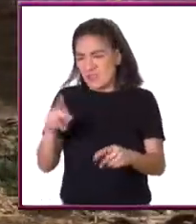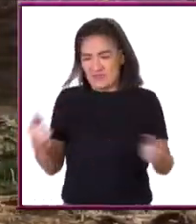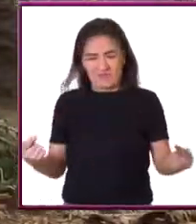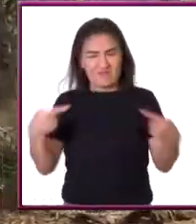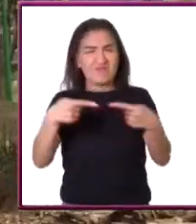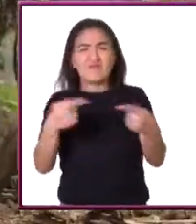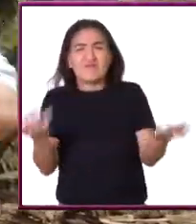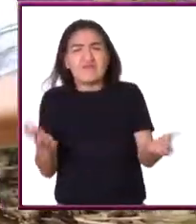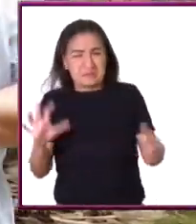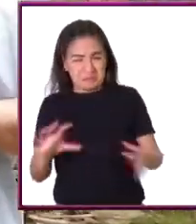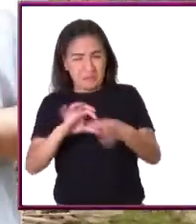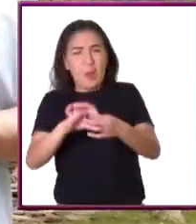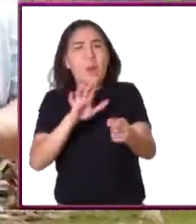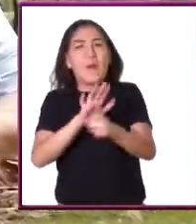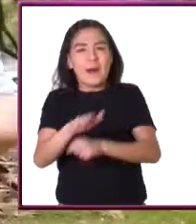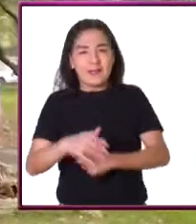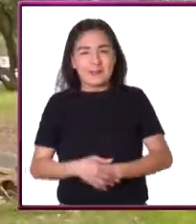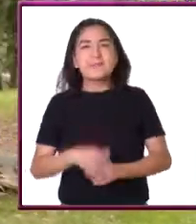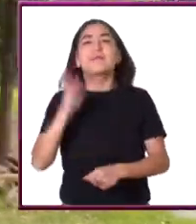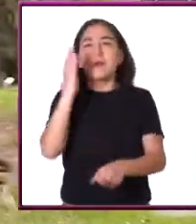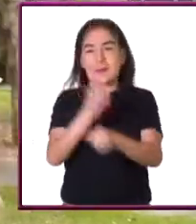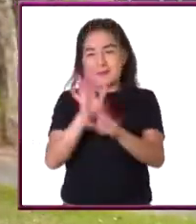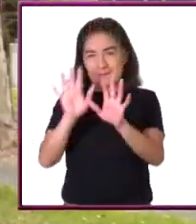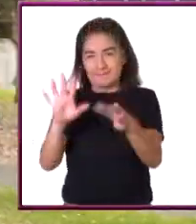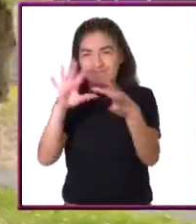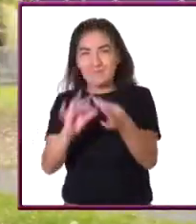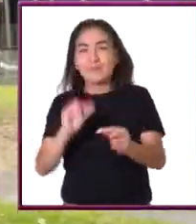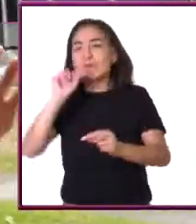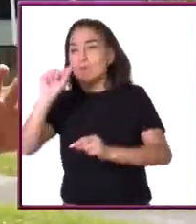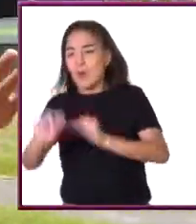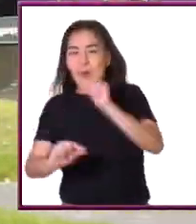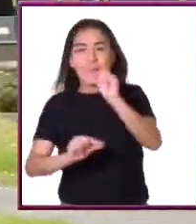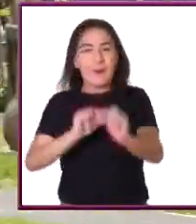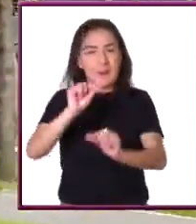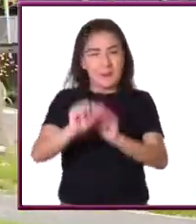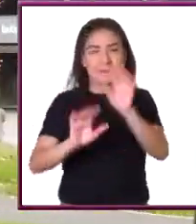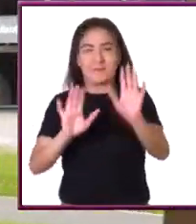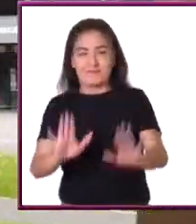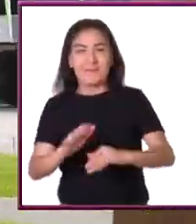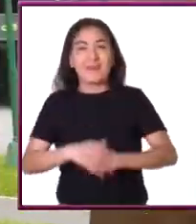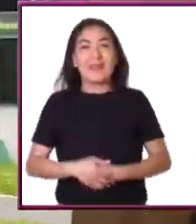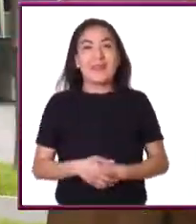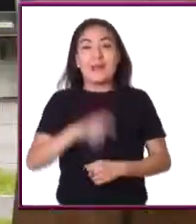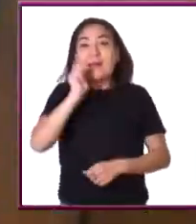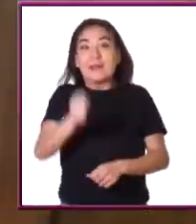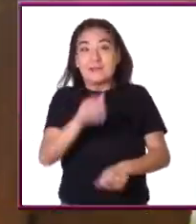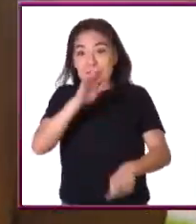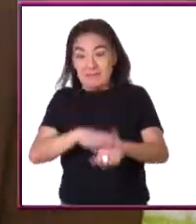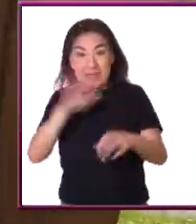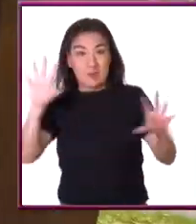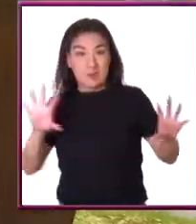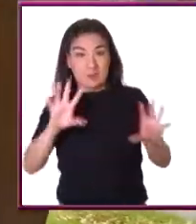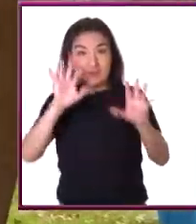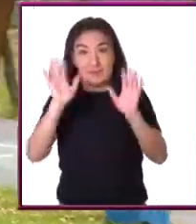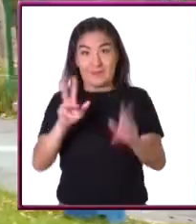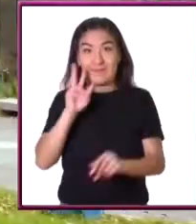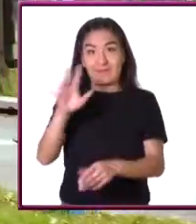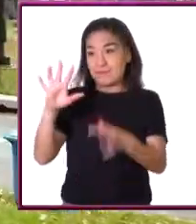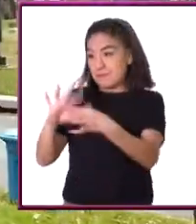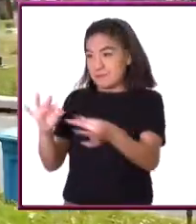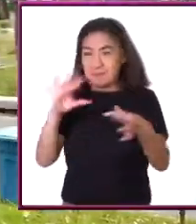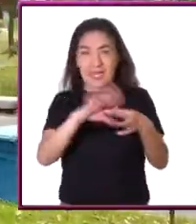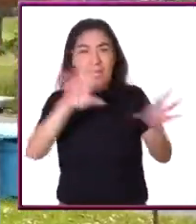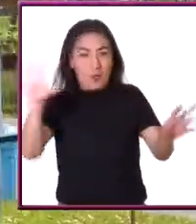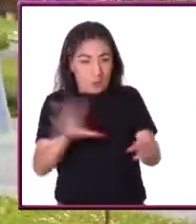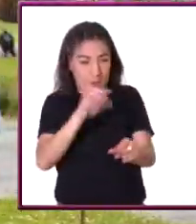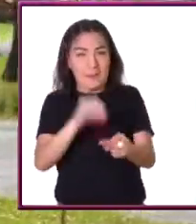se relacionan, ¿eh? Es elemental, pero vamos con una cosa a vez. Ahora que ya tenemos un panorama más completo, te lo voy a contar.